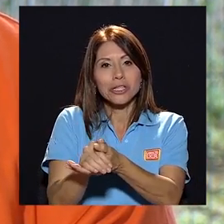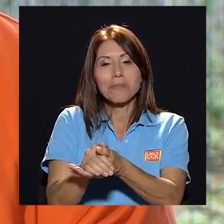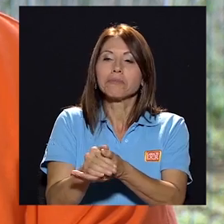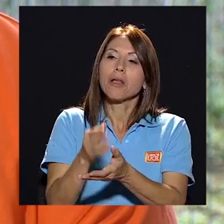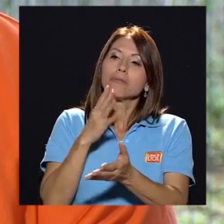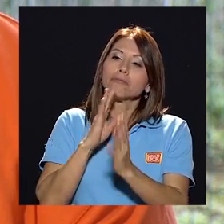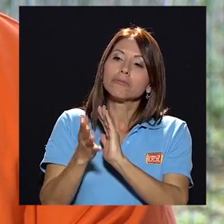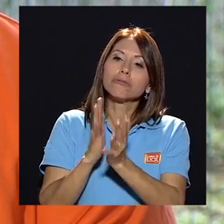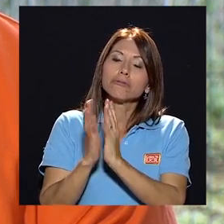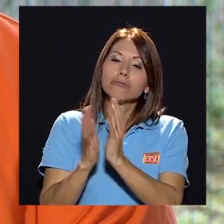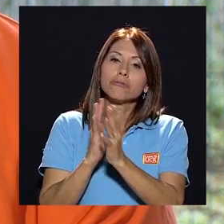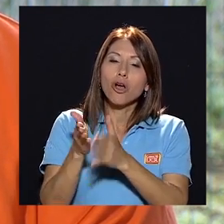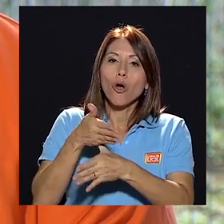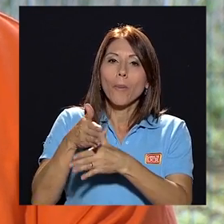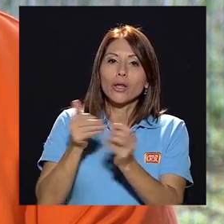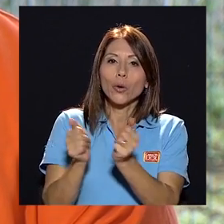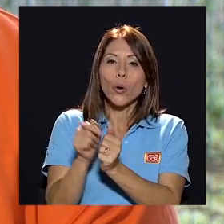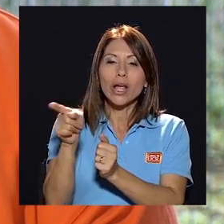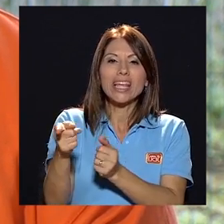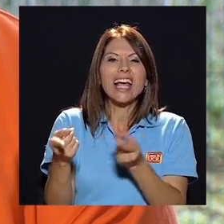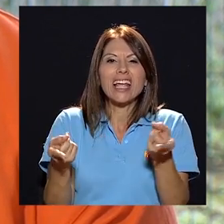comparto con ella lo que pasó en el día.